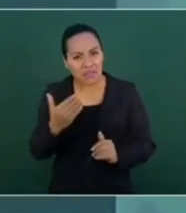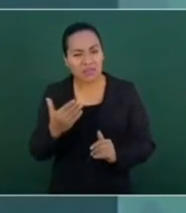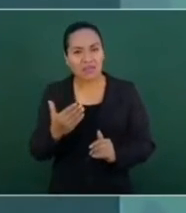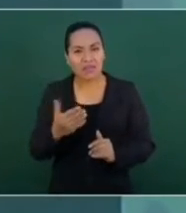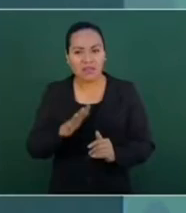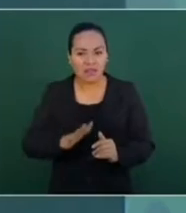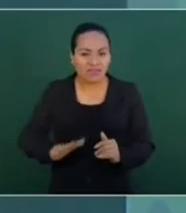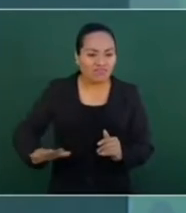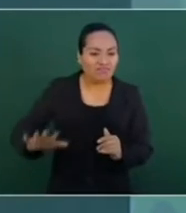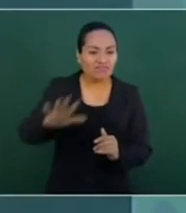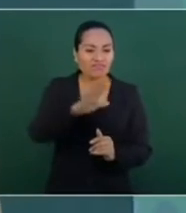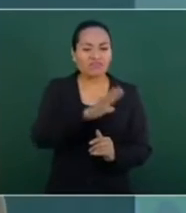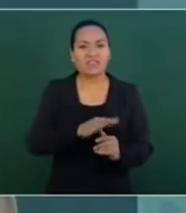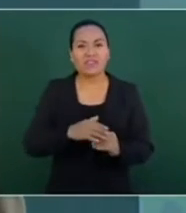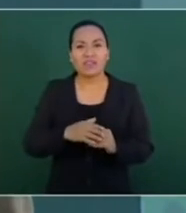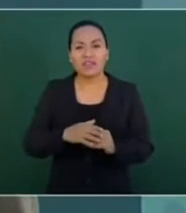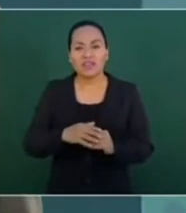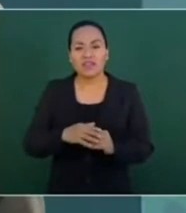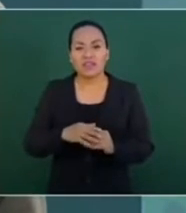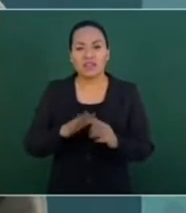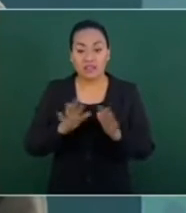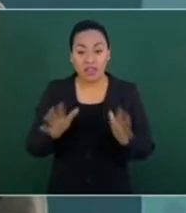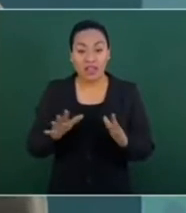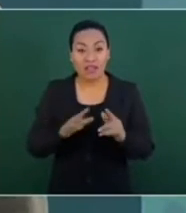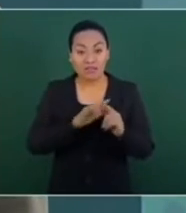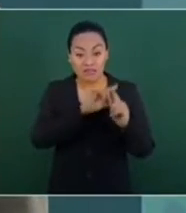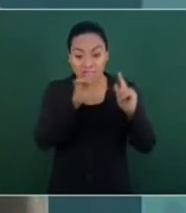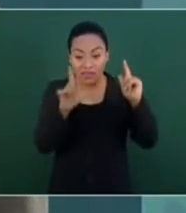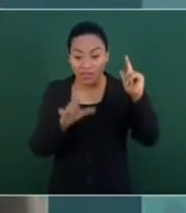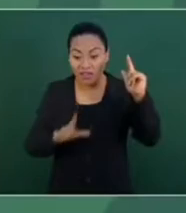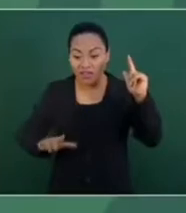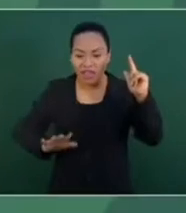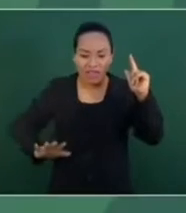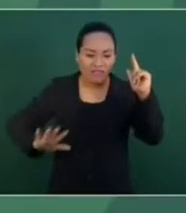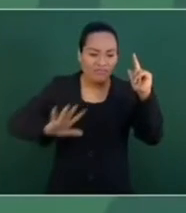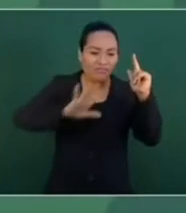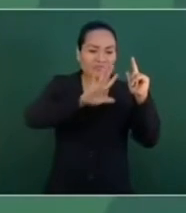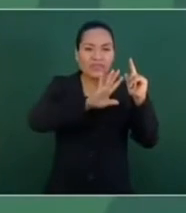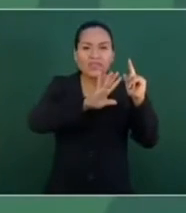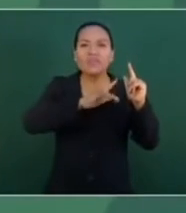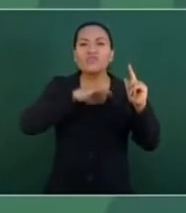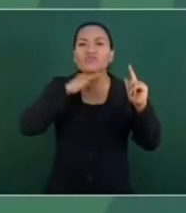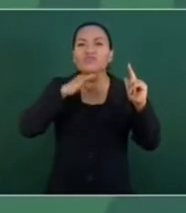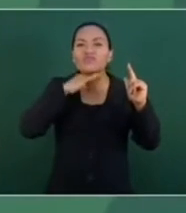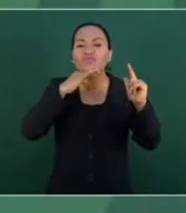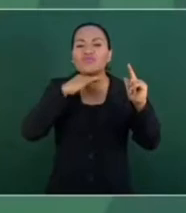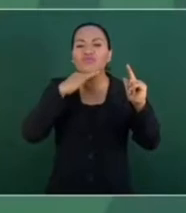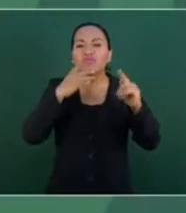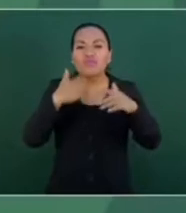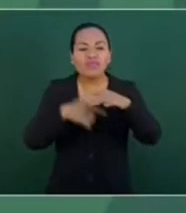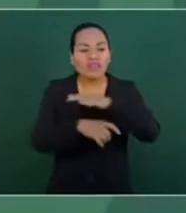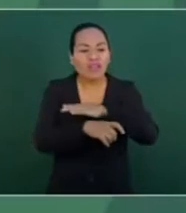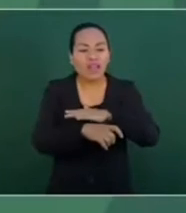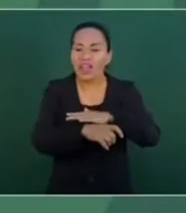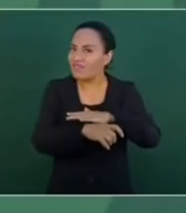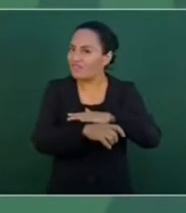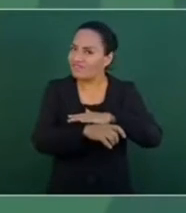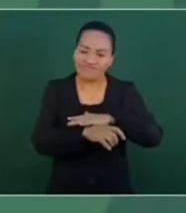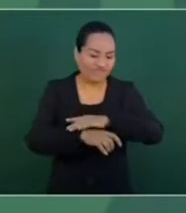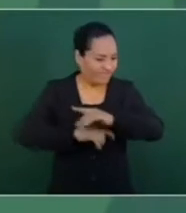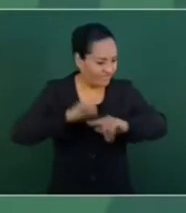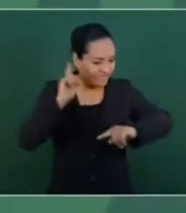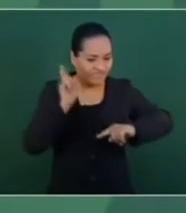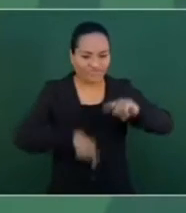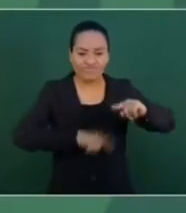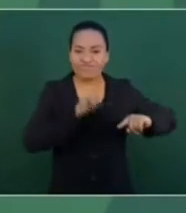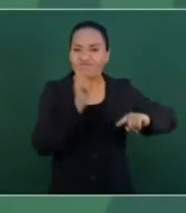porque íbamos a arrancar de raíz la corrupción, que